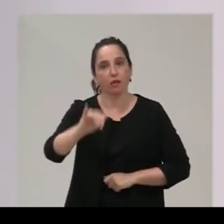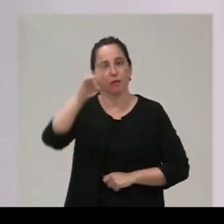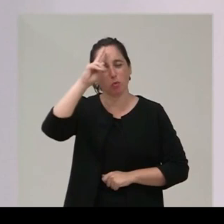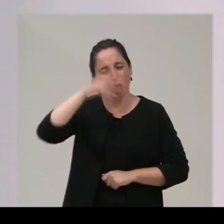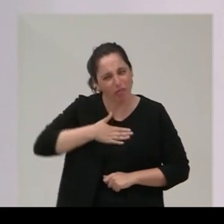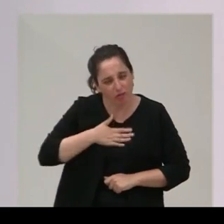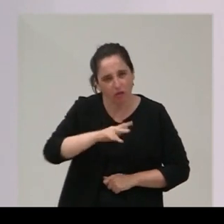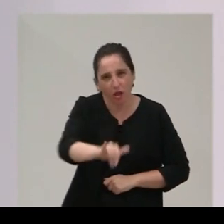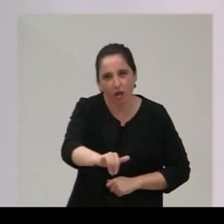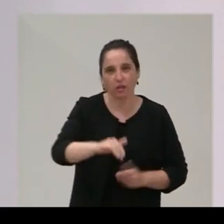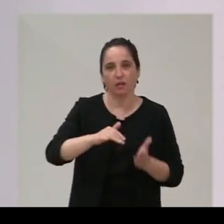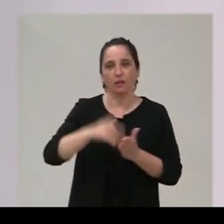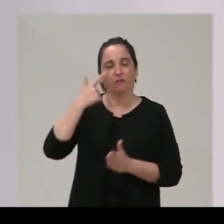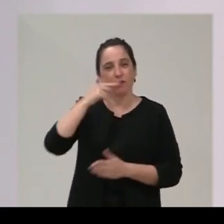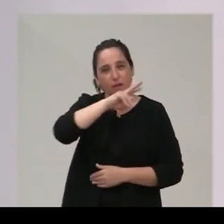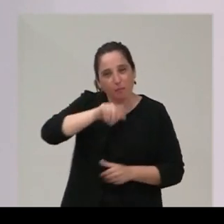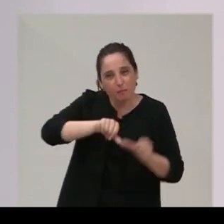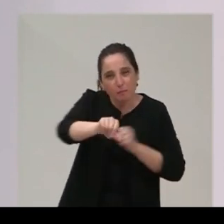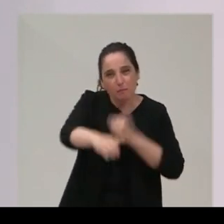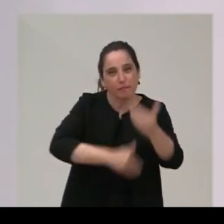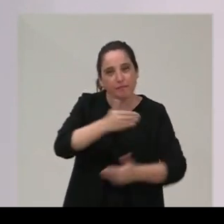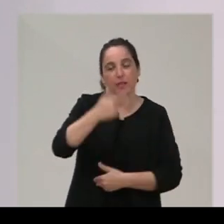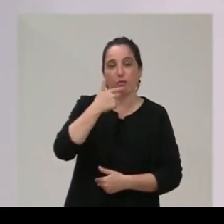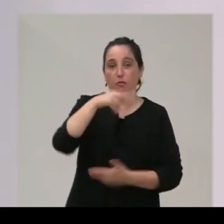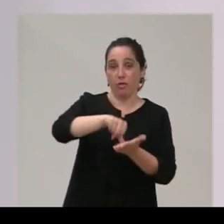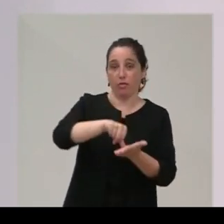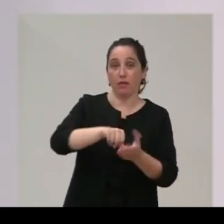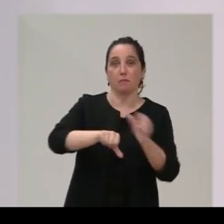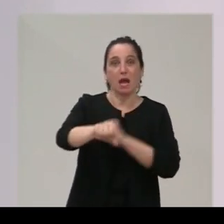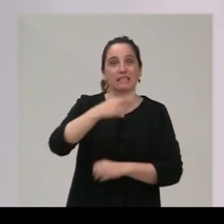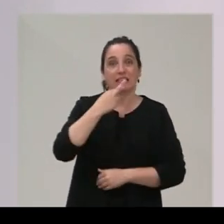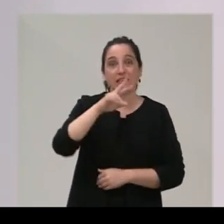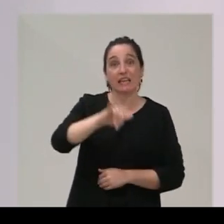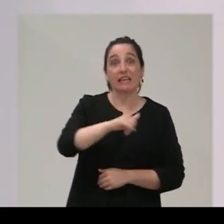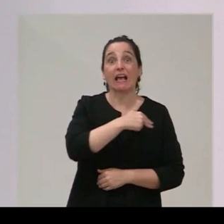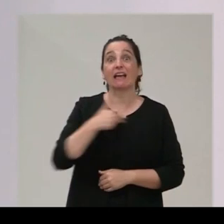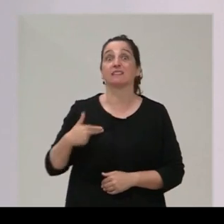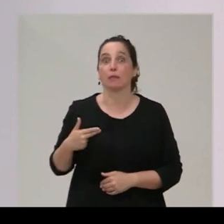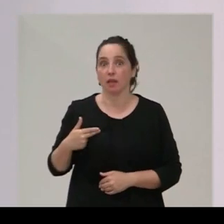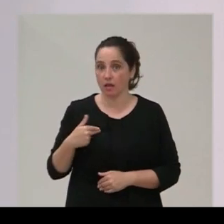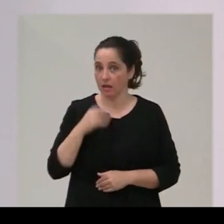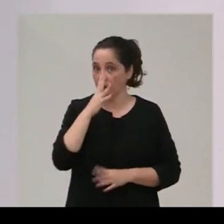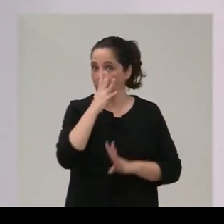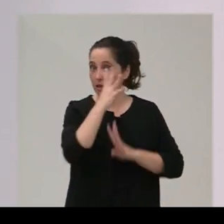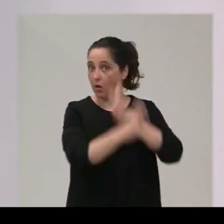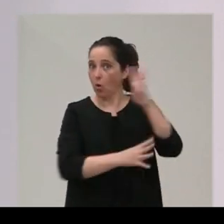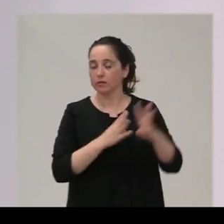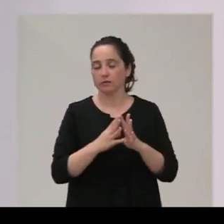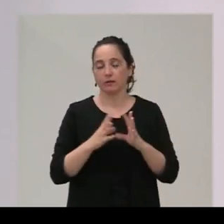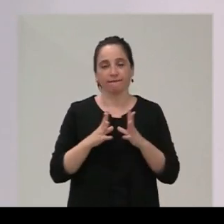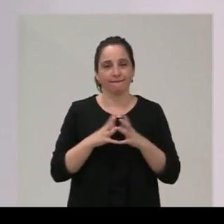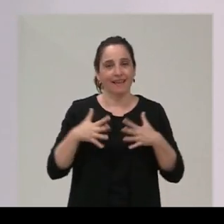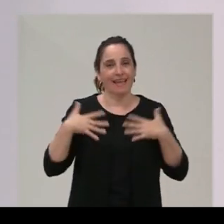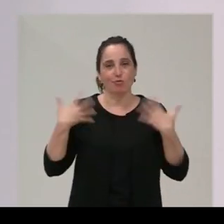preocupaciones que vela por los avances de esta ciudad y que Santander Santander Cantabria se enfrentan a cuatro años ilusionantes